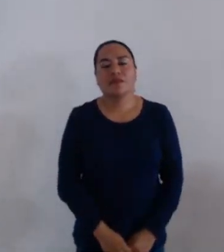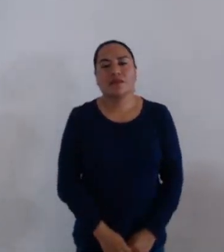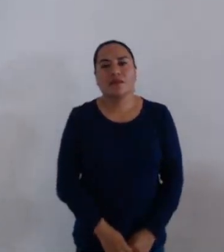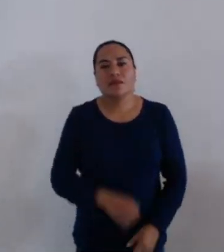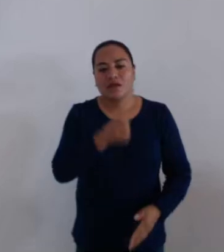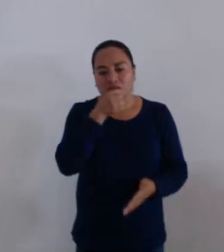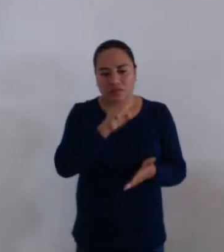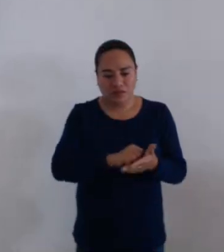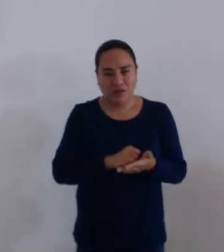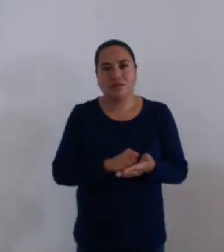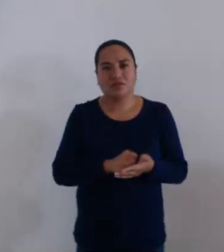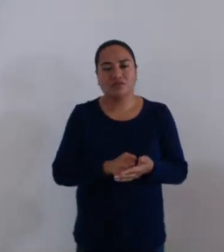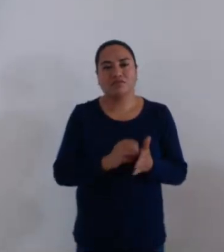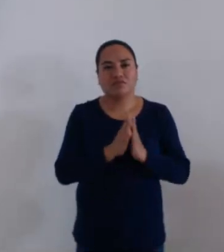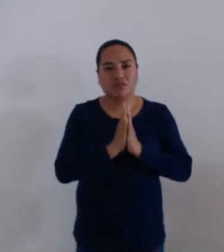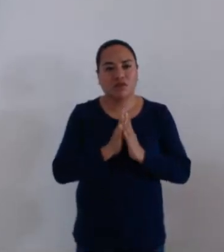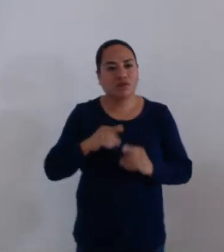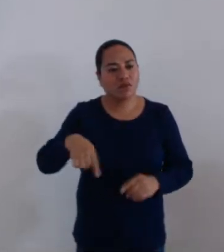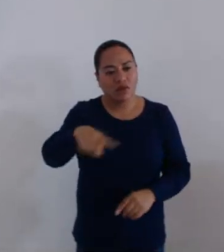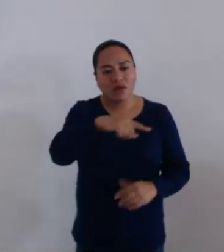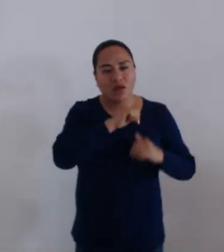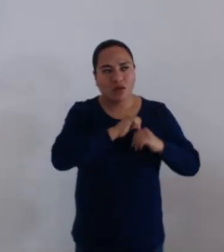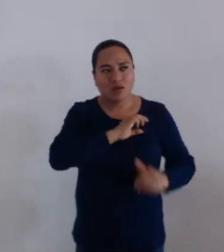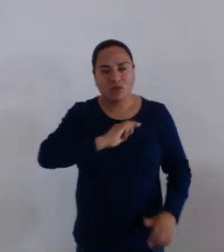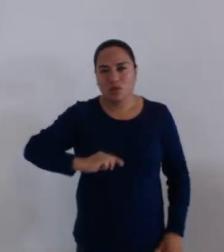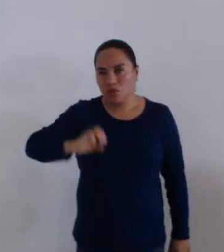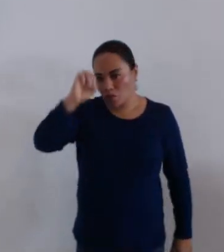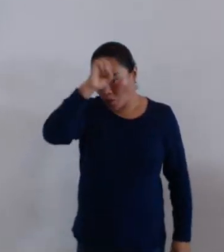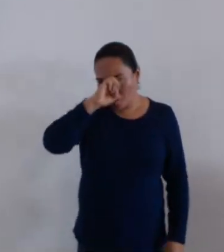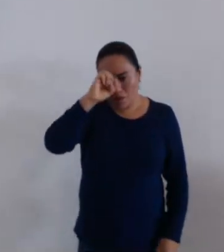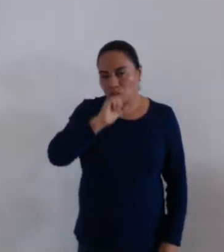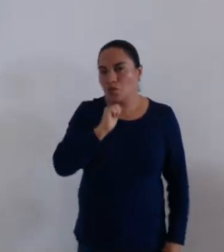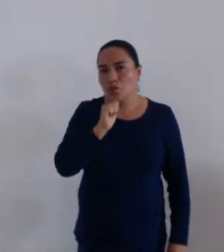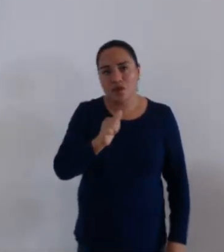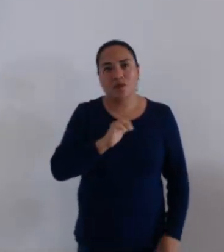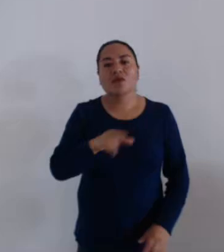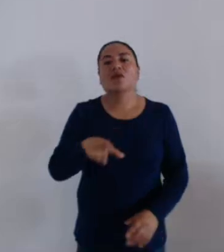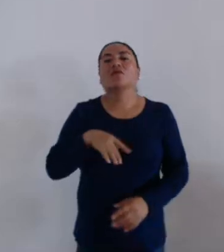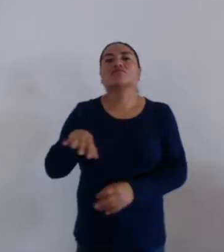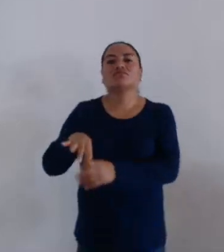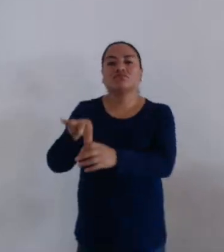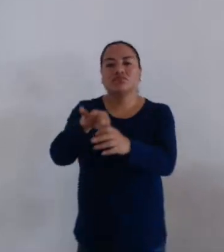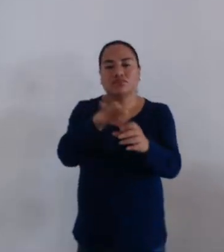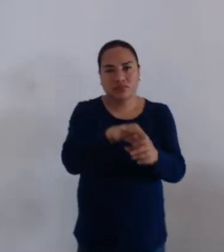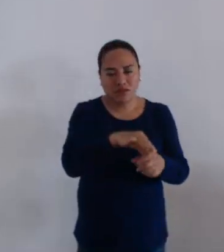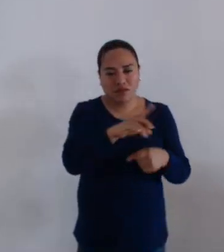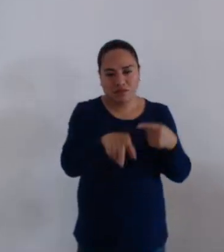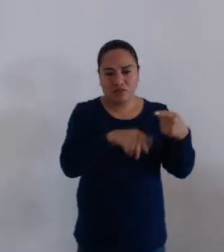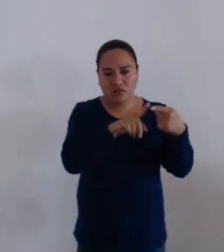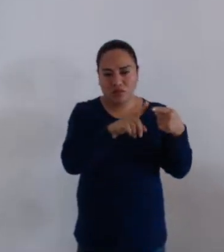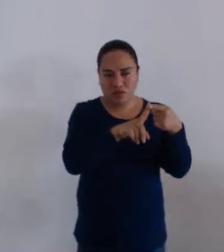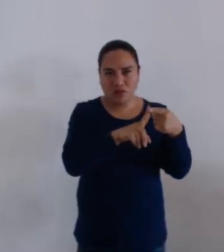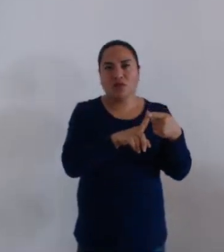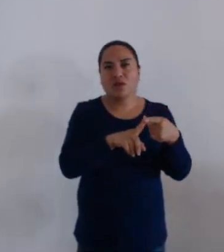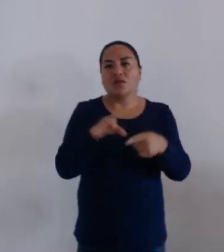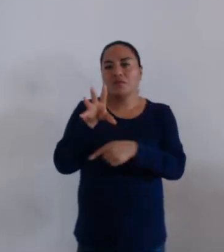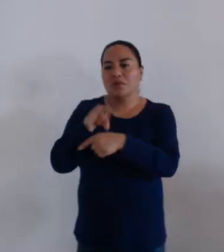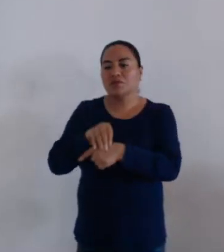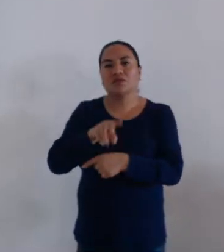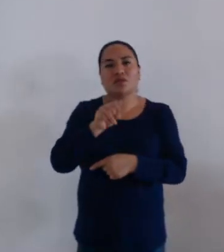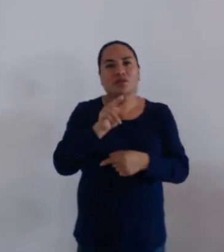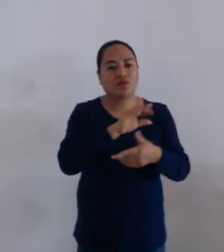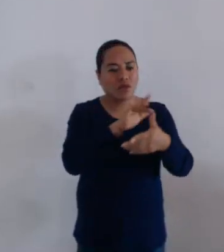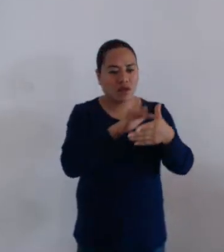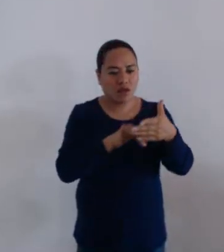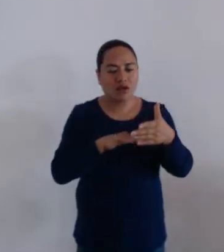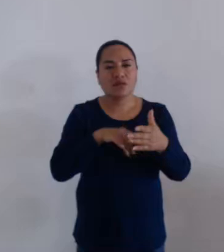Secretaria, de no existir intervención alguna, someta a la aprobación de este cuerpo colegiado en primer término la dispensa de la lectura del proyecto del acta de la